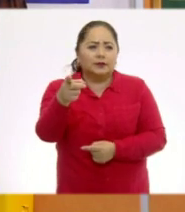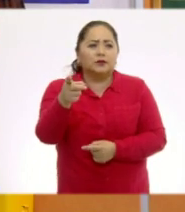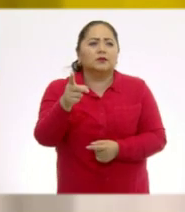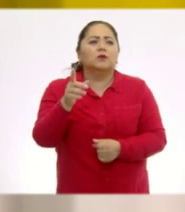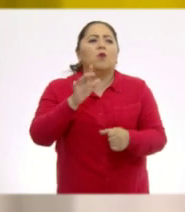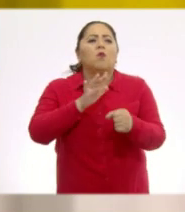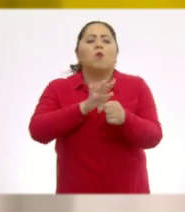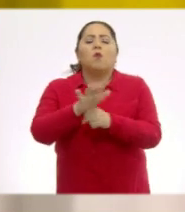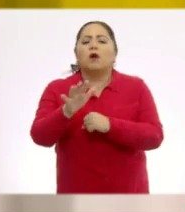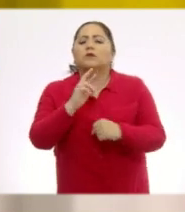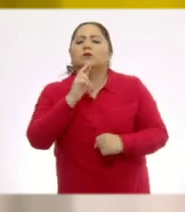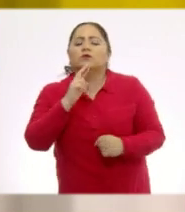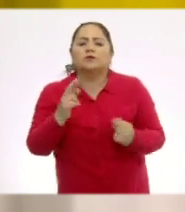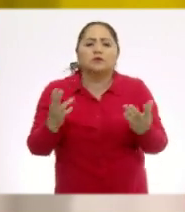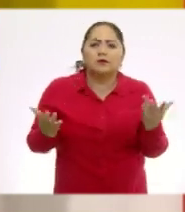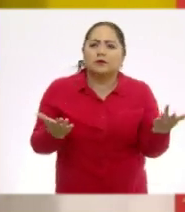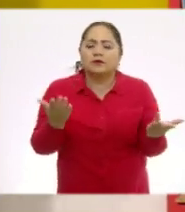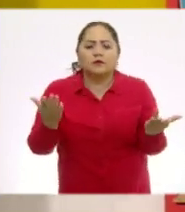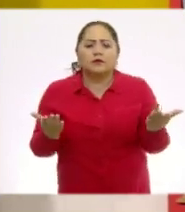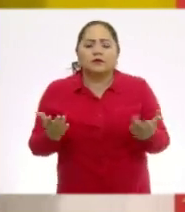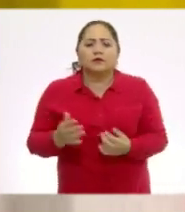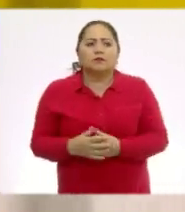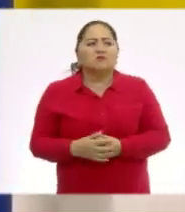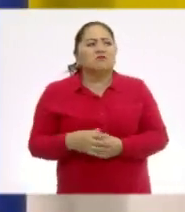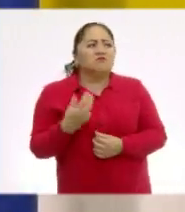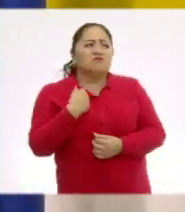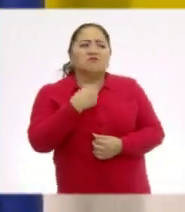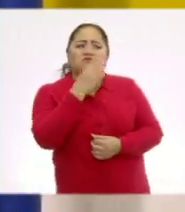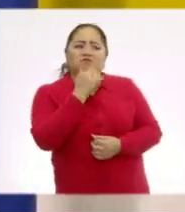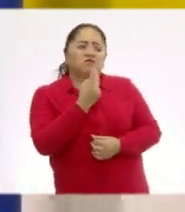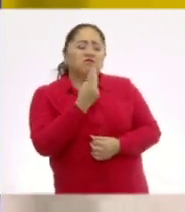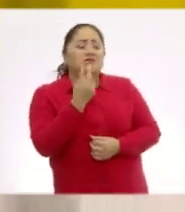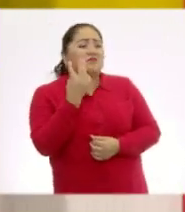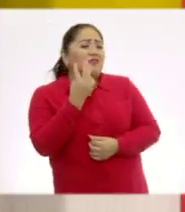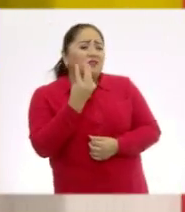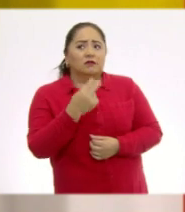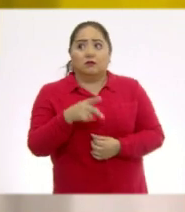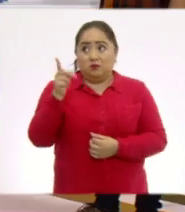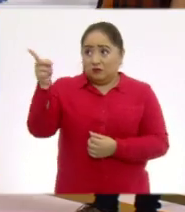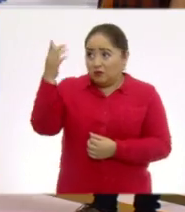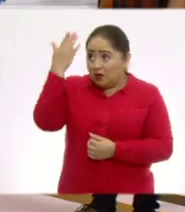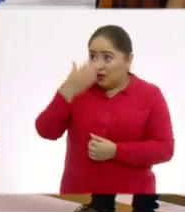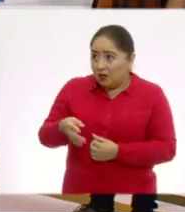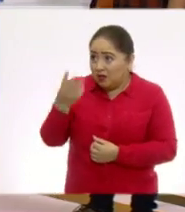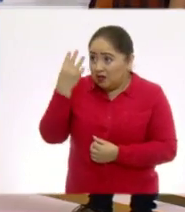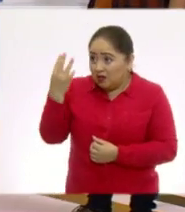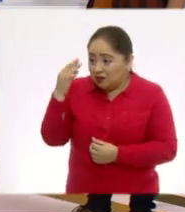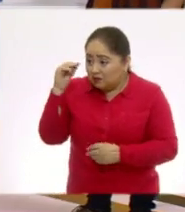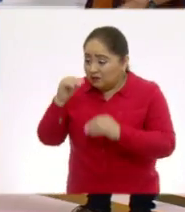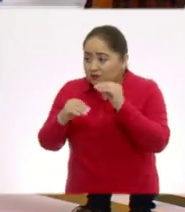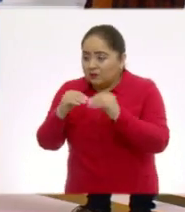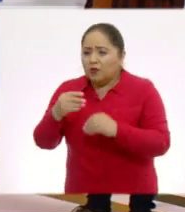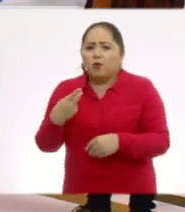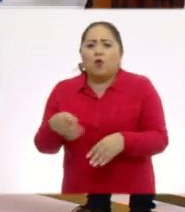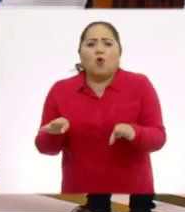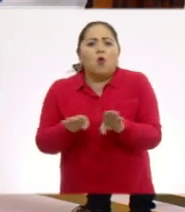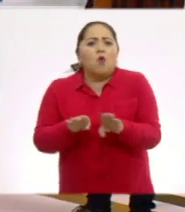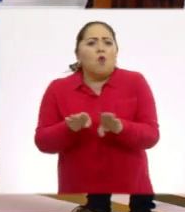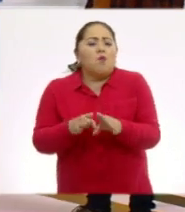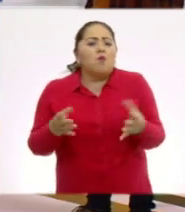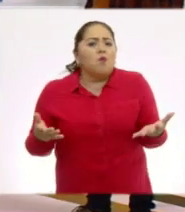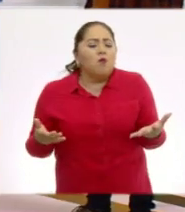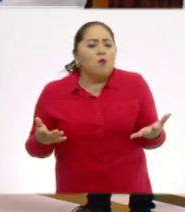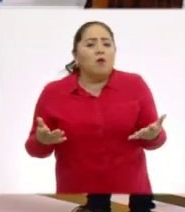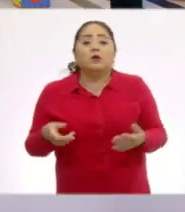¿Qué respuesta es? Es que yo solo sé hacerlo con tres. Mire. Tú sabes hacerlo con Yo sé hacerlo con tres. ¿Cómo le vamos a hacer ahora?